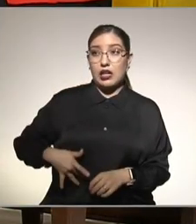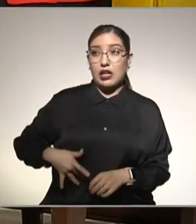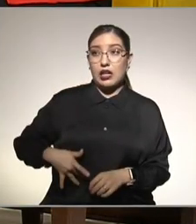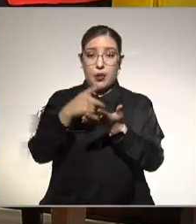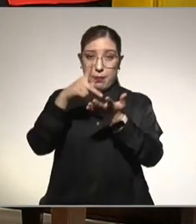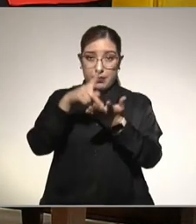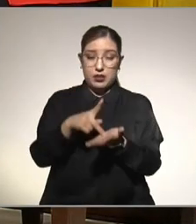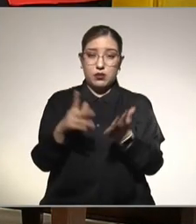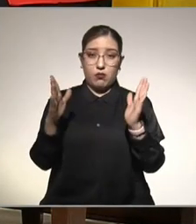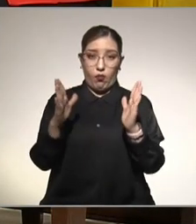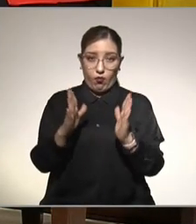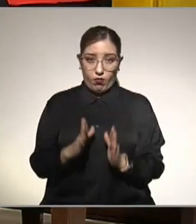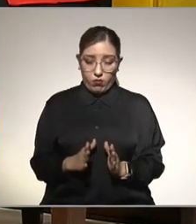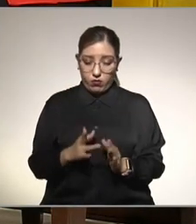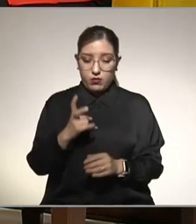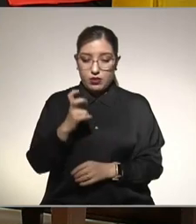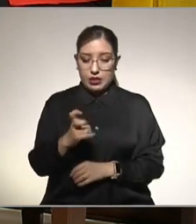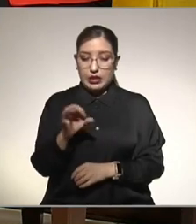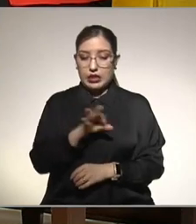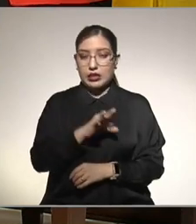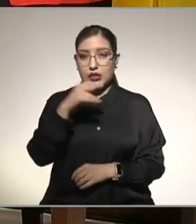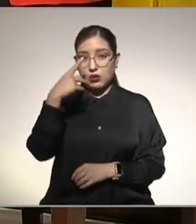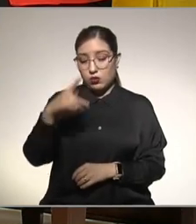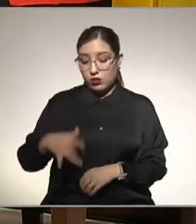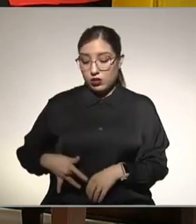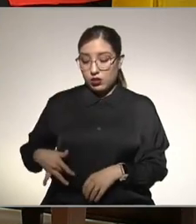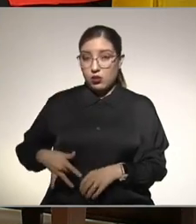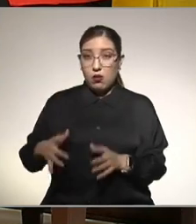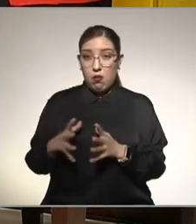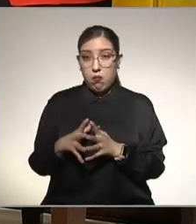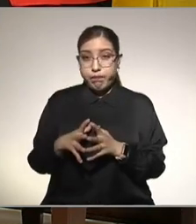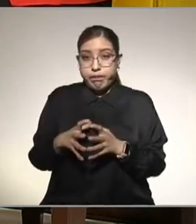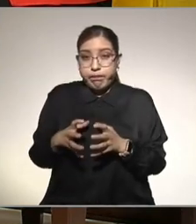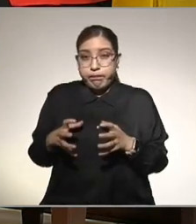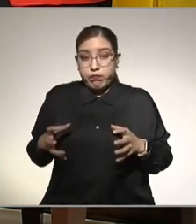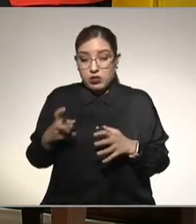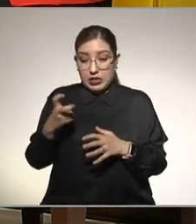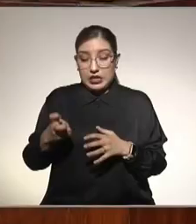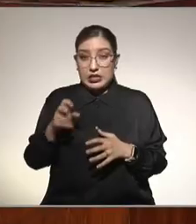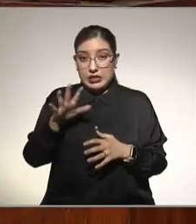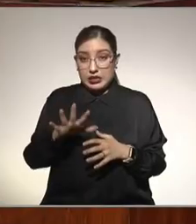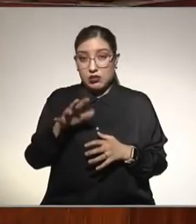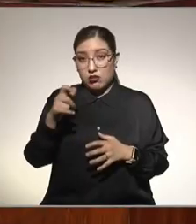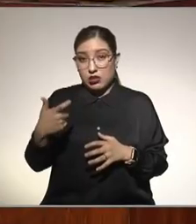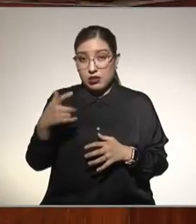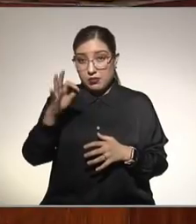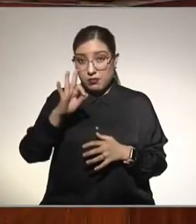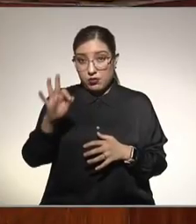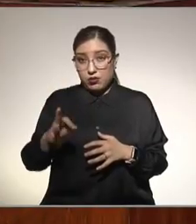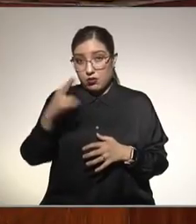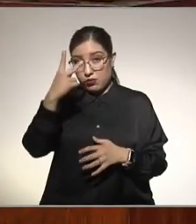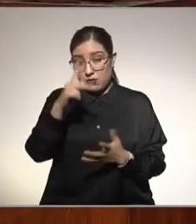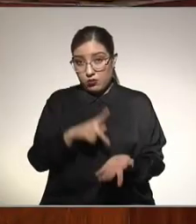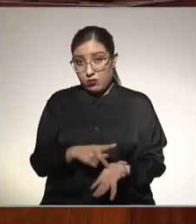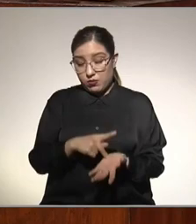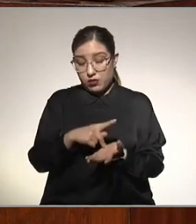tienes inflamación en el hígado es de 5 a 7% de lo que pesas pero si ya hay fibrosis te va a ayudar a que